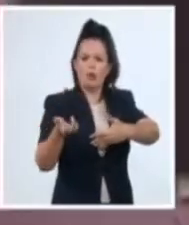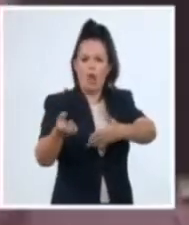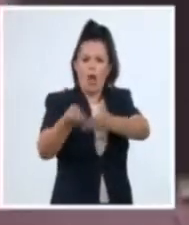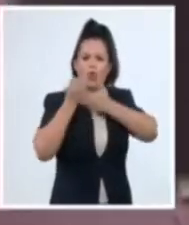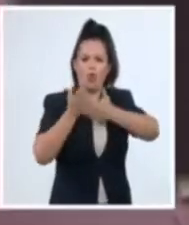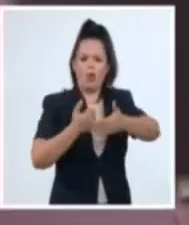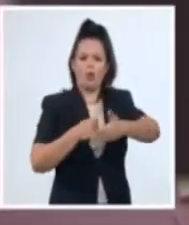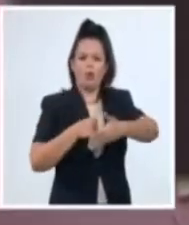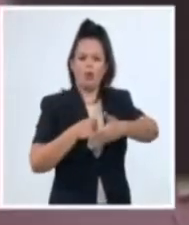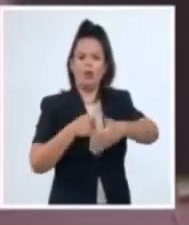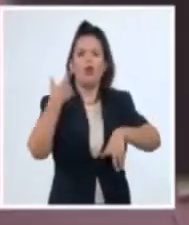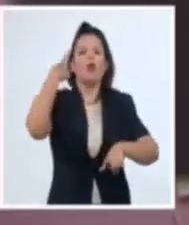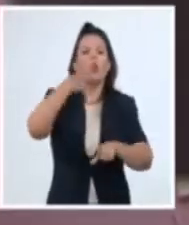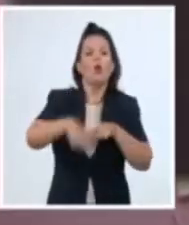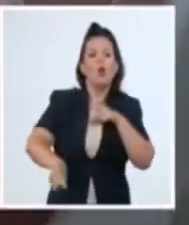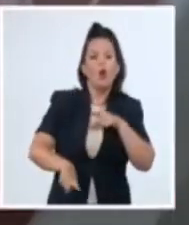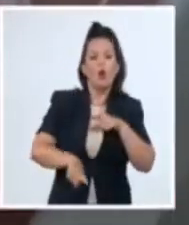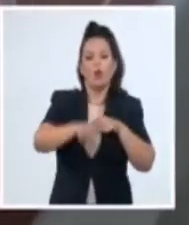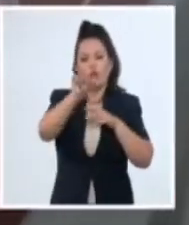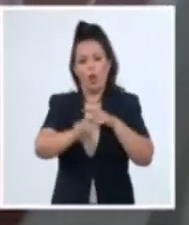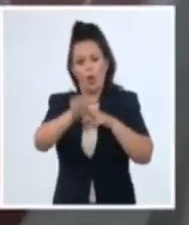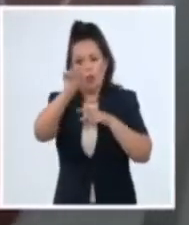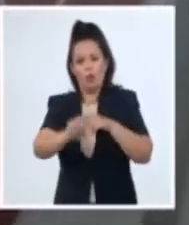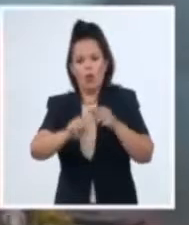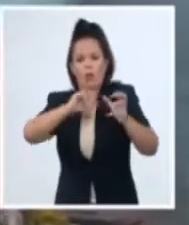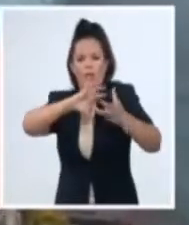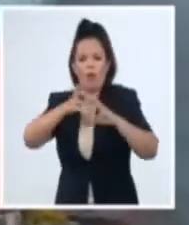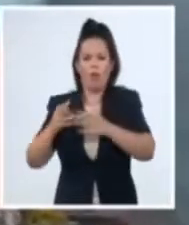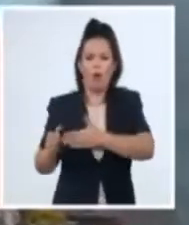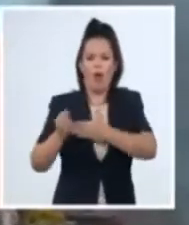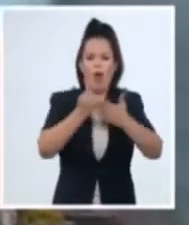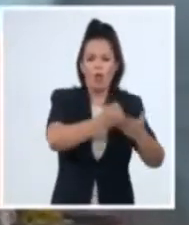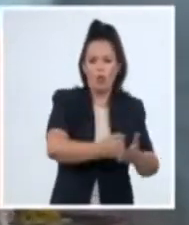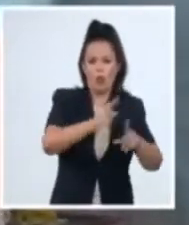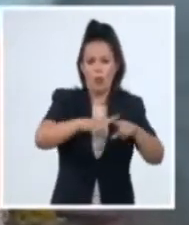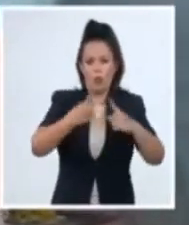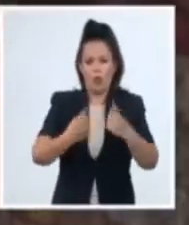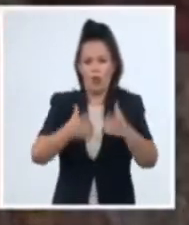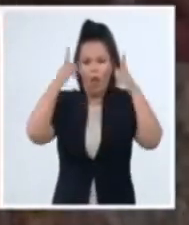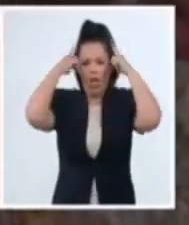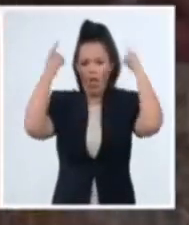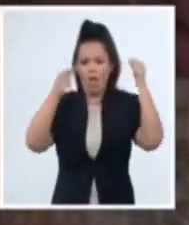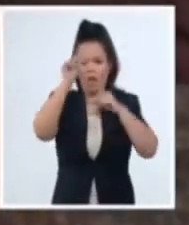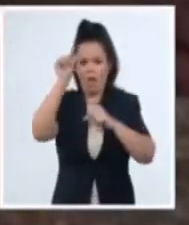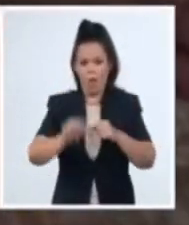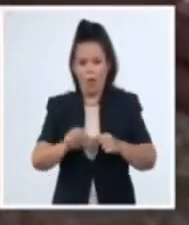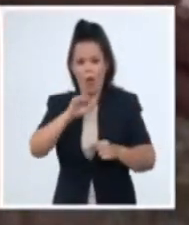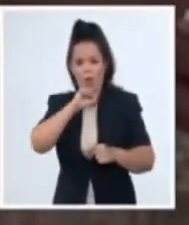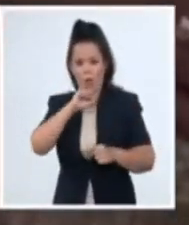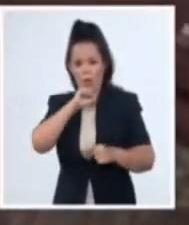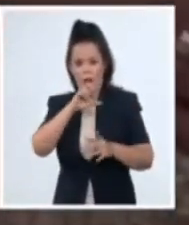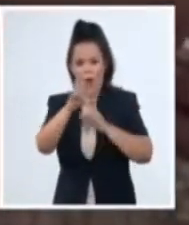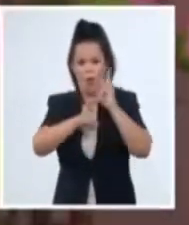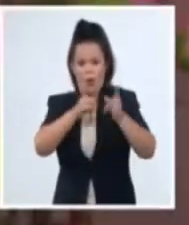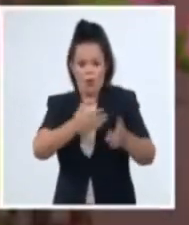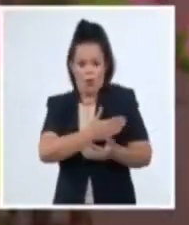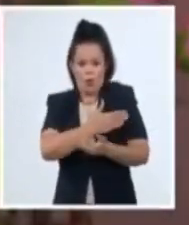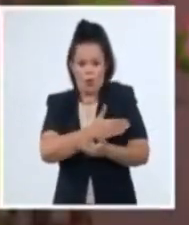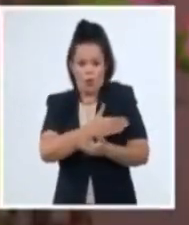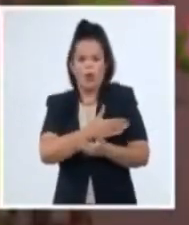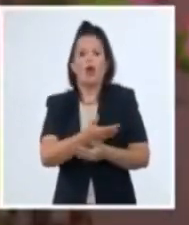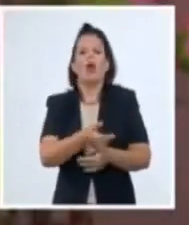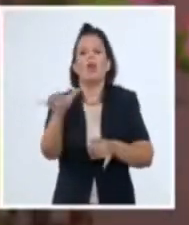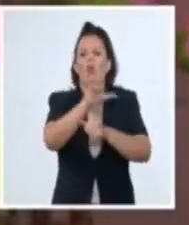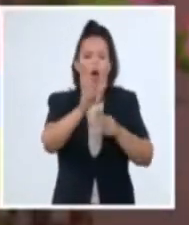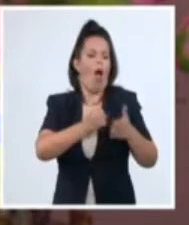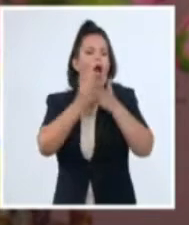ayuda, entre ellas Denet Grimaldi, que en su condición de enfermera y madre lactante, pudo ofrecerle asistencia inmediata. Era un